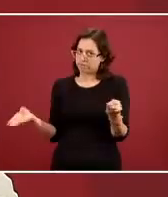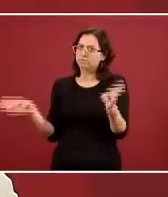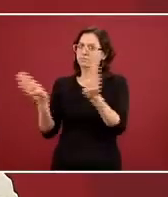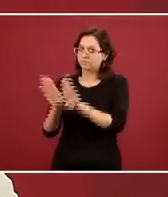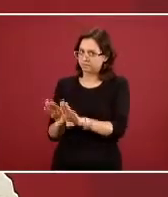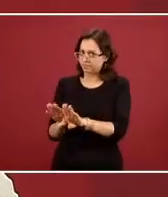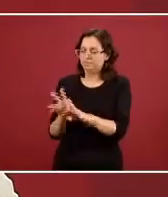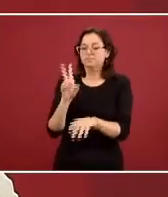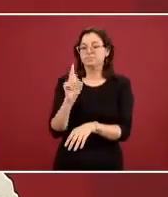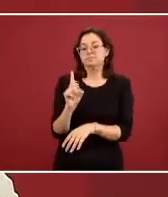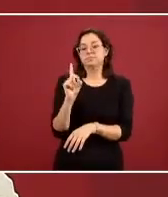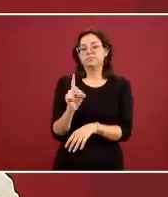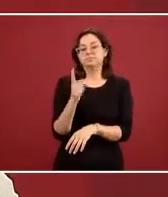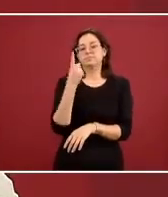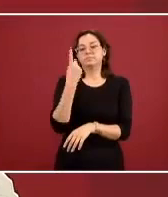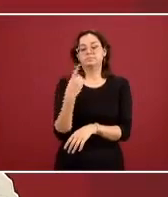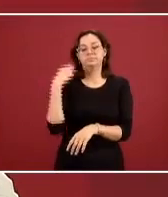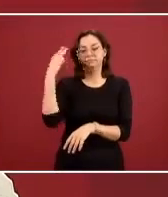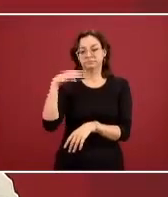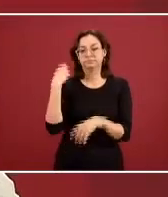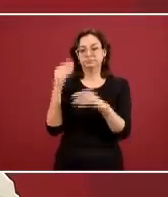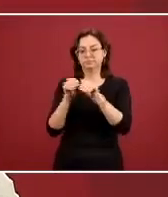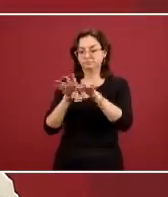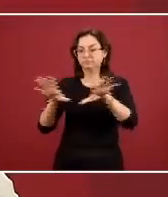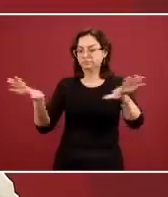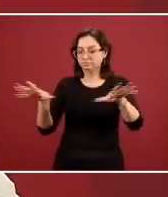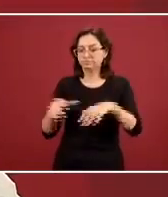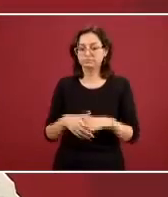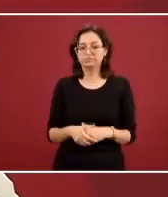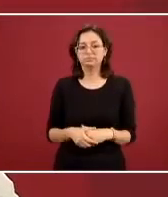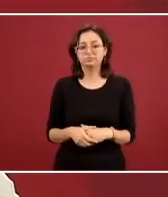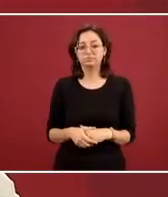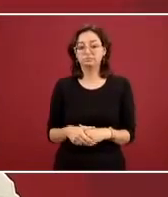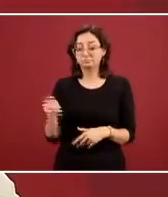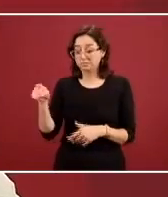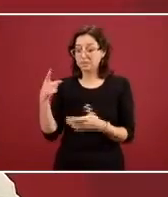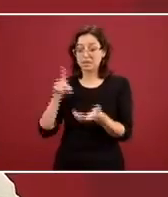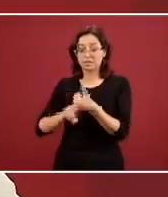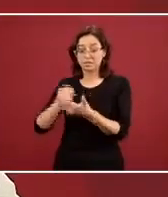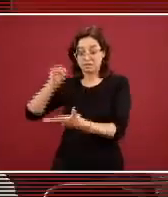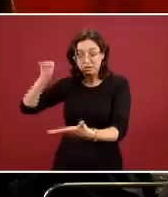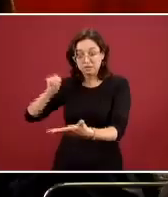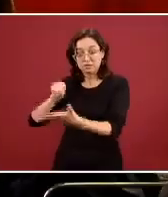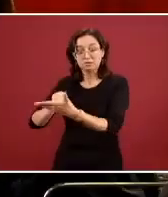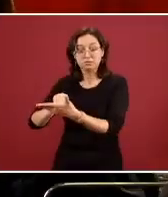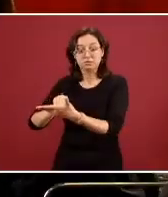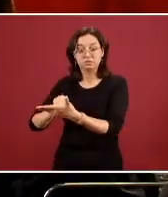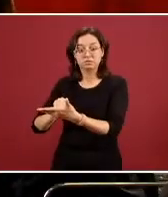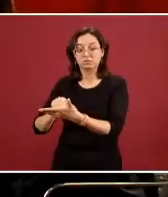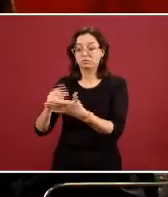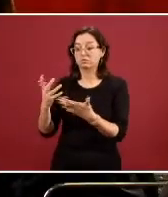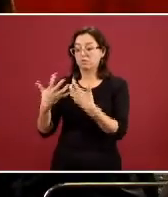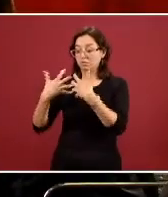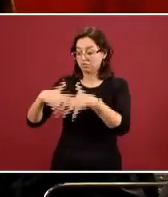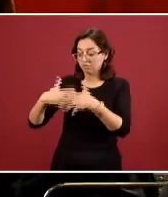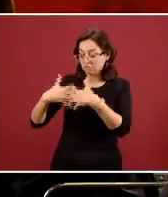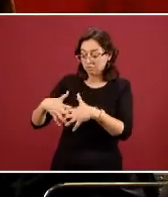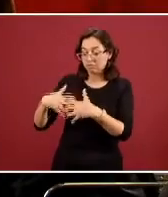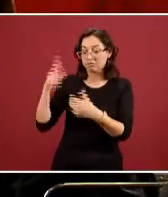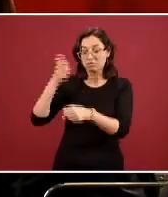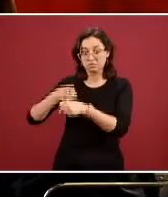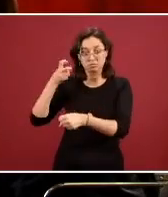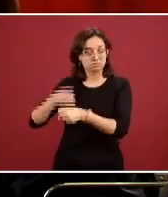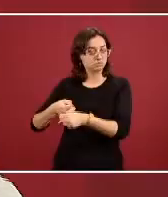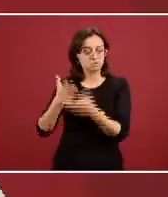publicado el 31 de marzo y ahí no se incluye la fabricación la comercialización de